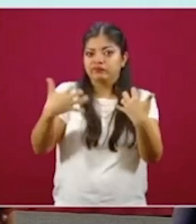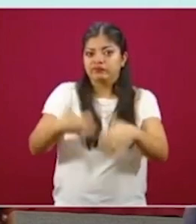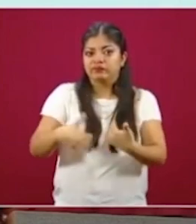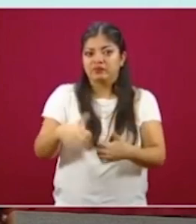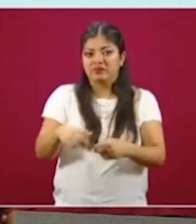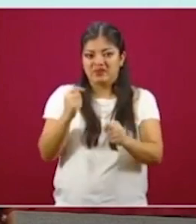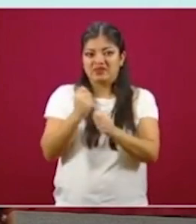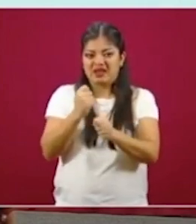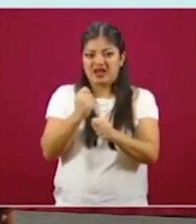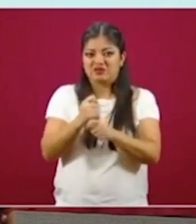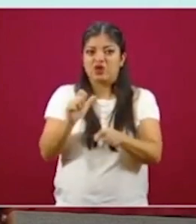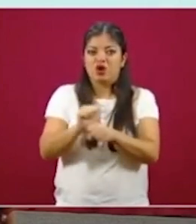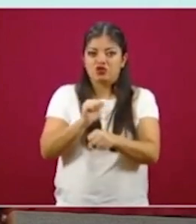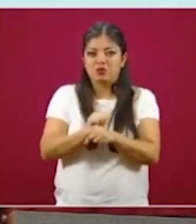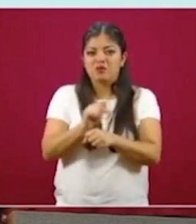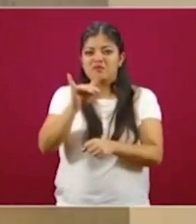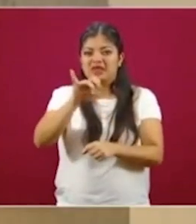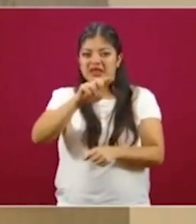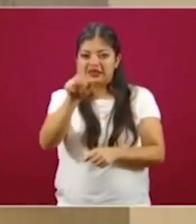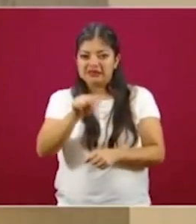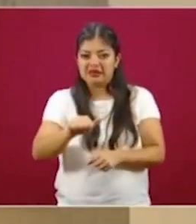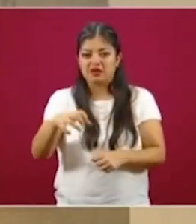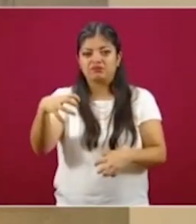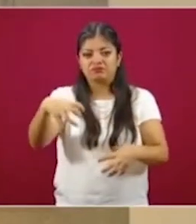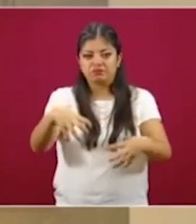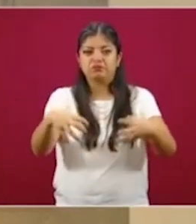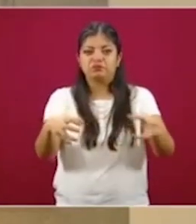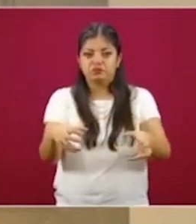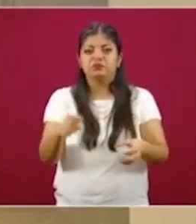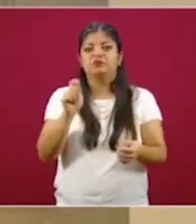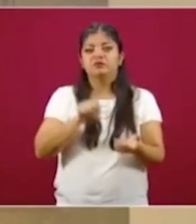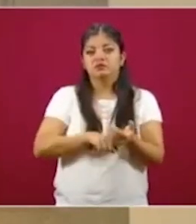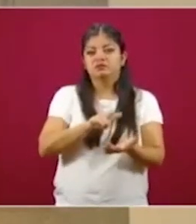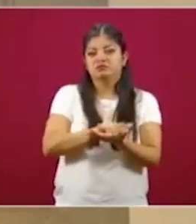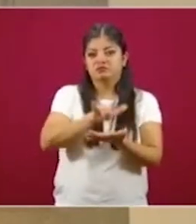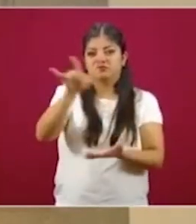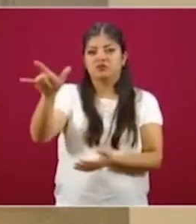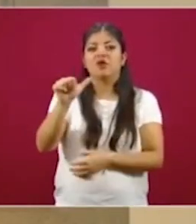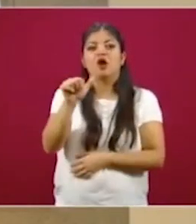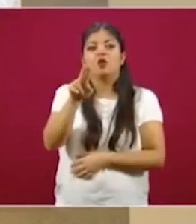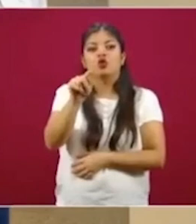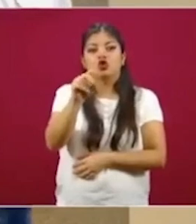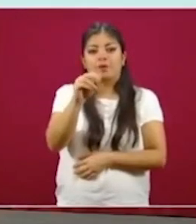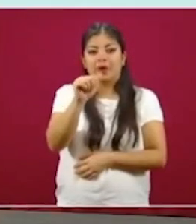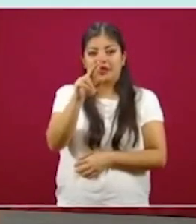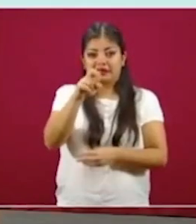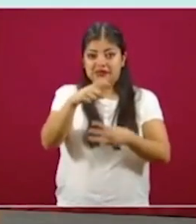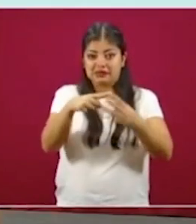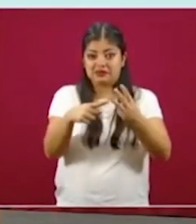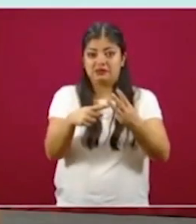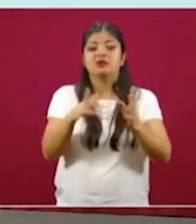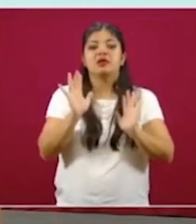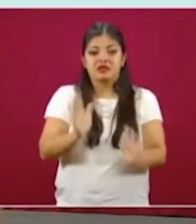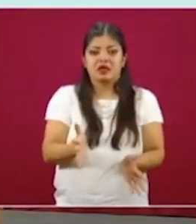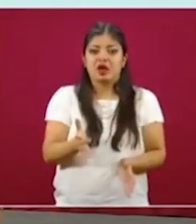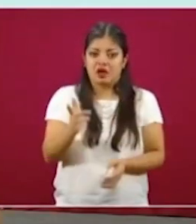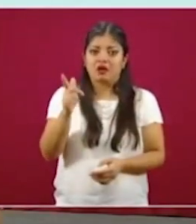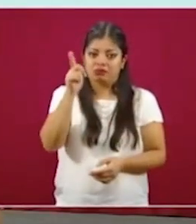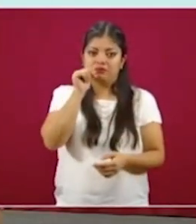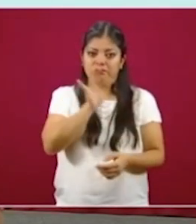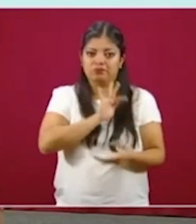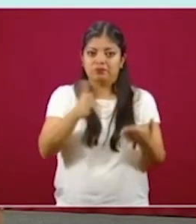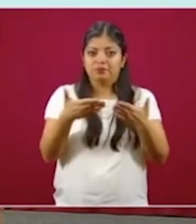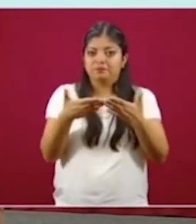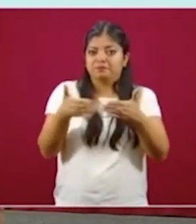transporte, automotriz, el tema de aeroespacial, autopartes, pues ya forman parte de las esenciales e